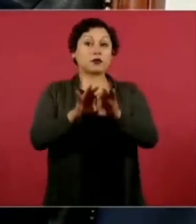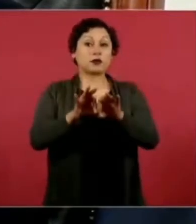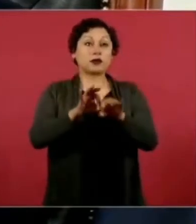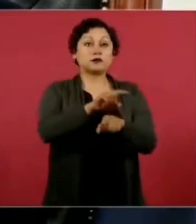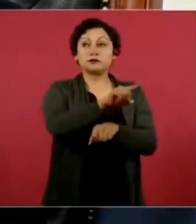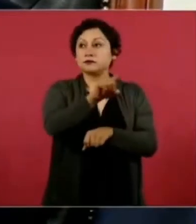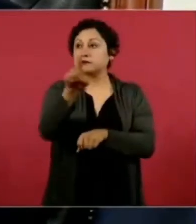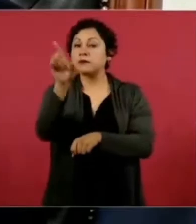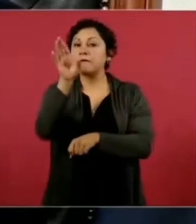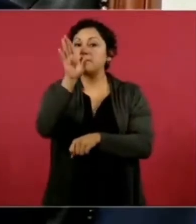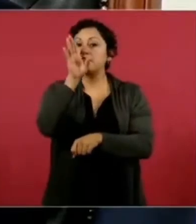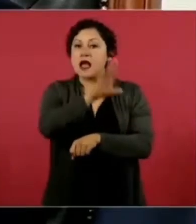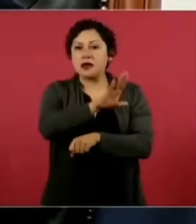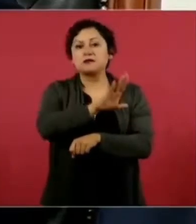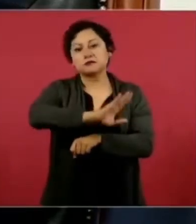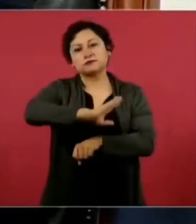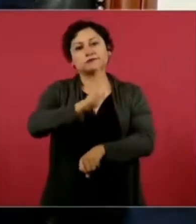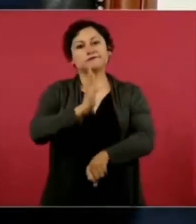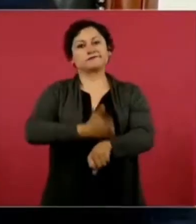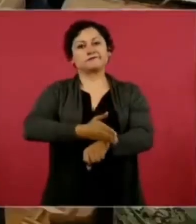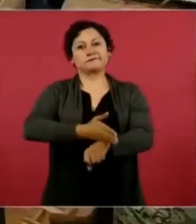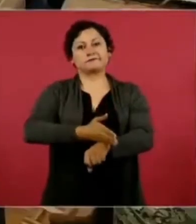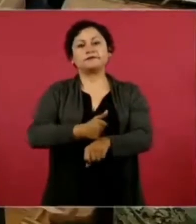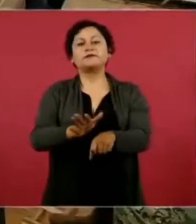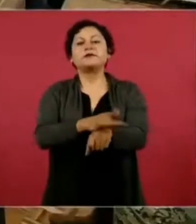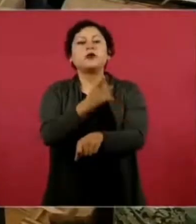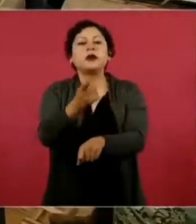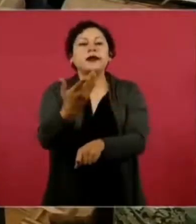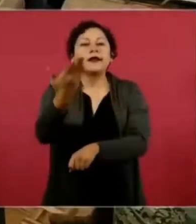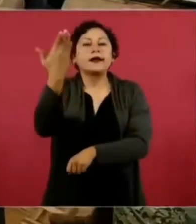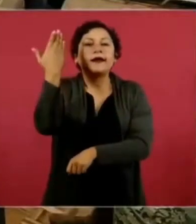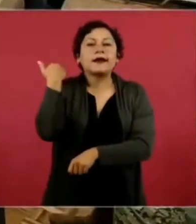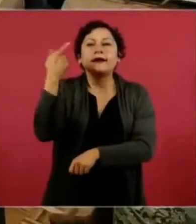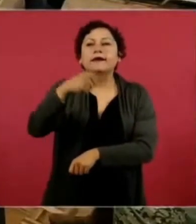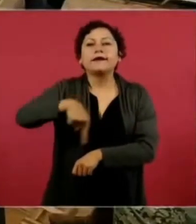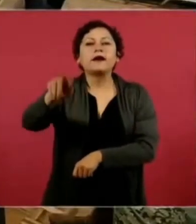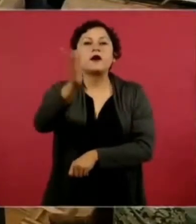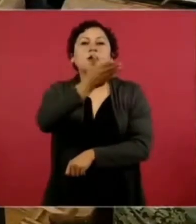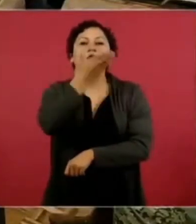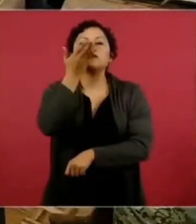acabó aquello de que no se podía tocar al intocable.